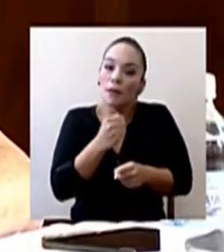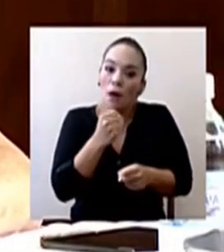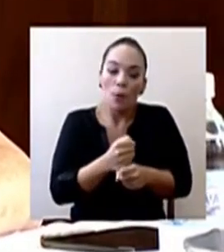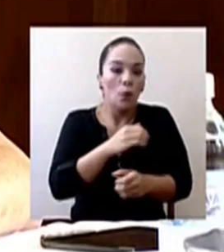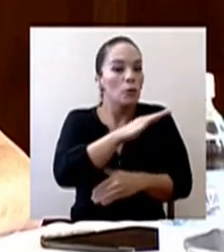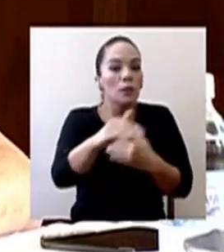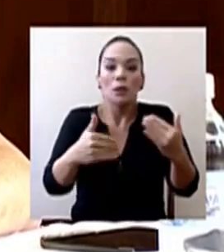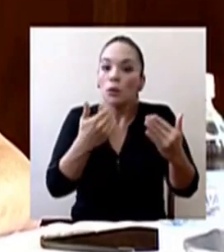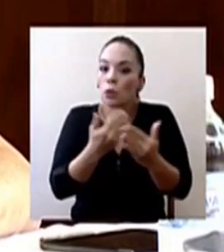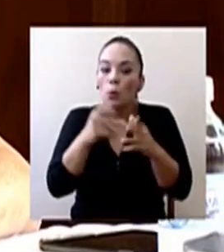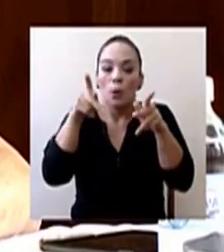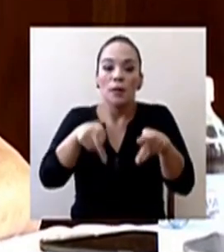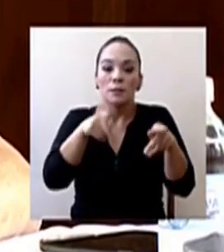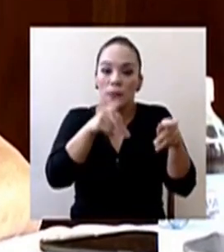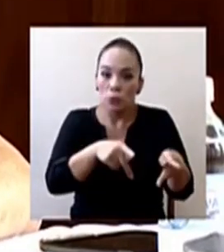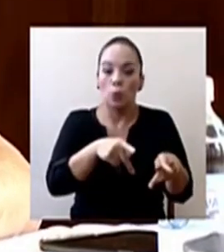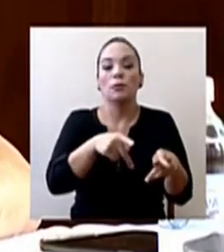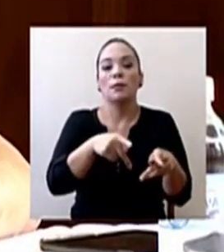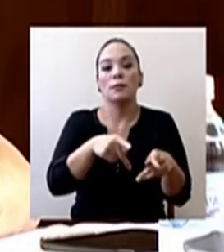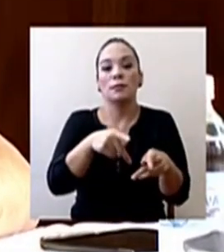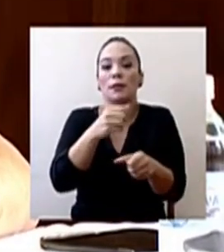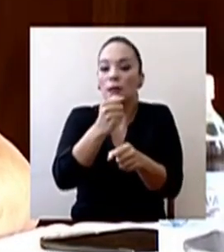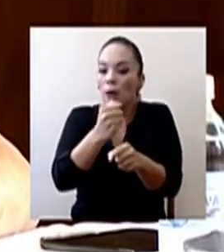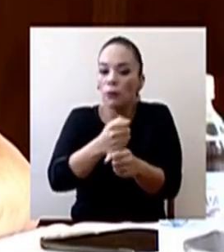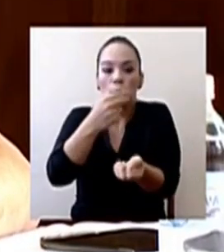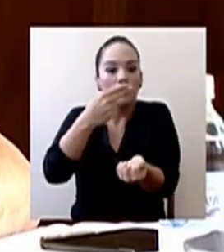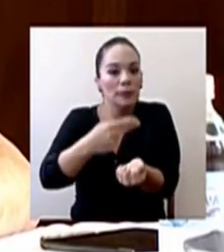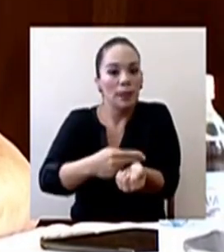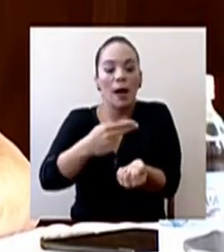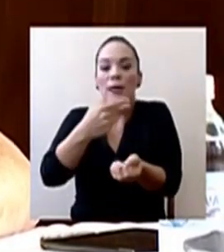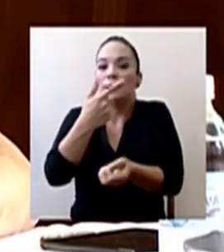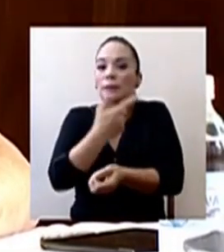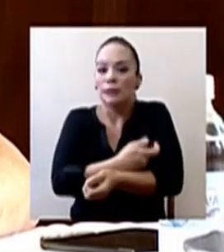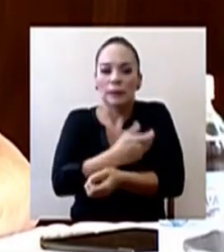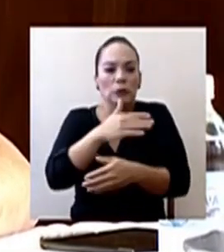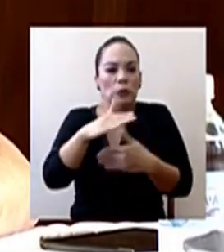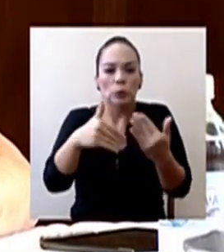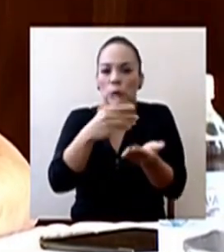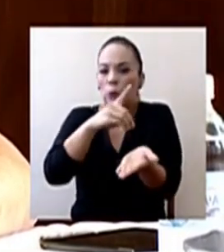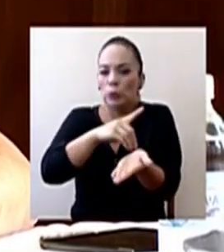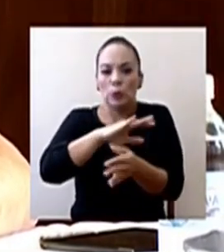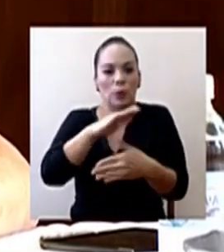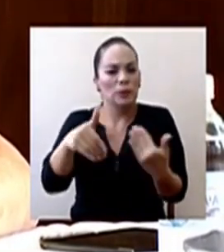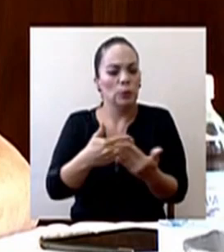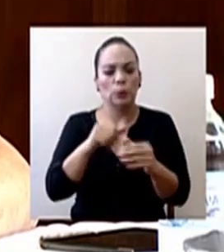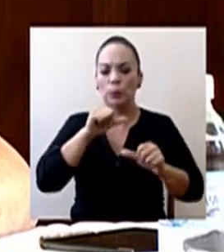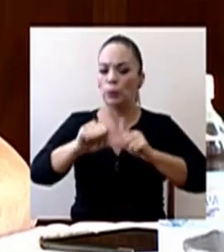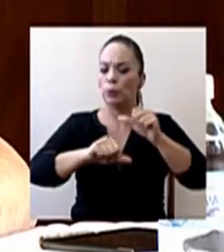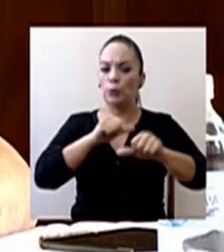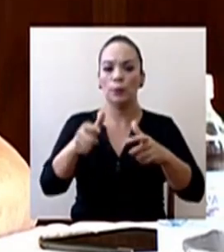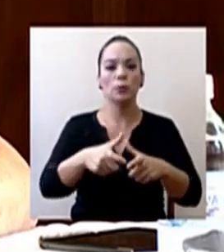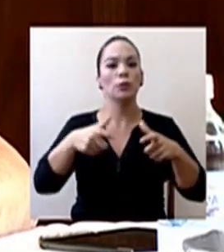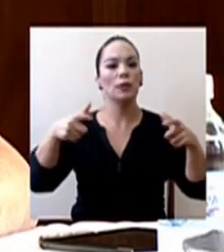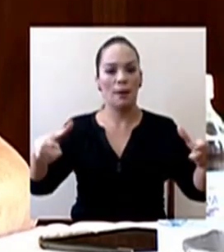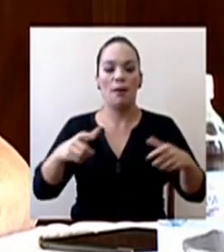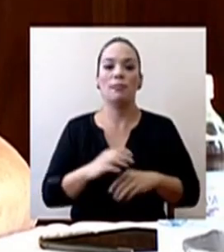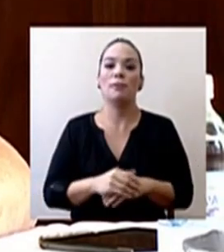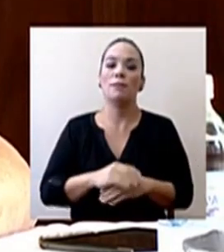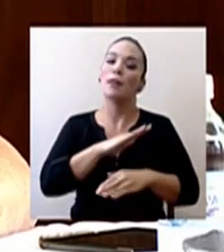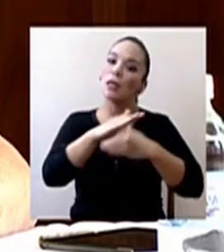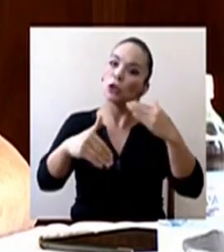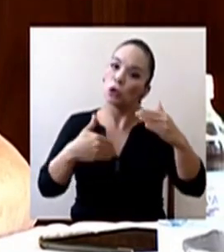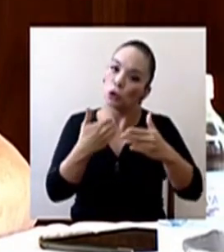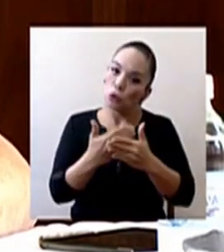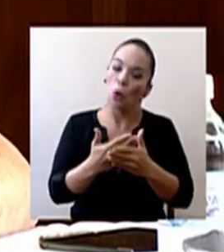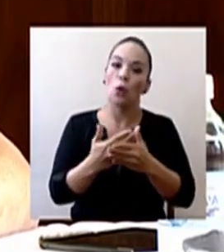de todo el personal de salud que hace un esfuerzo enorme, muy grande, a lo largo y ancho de nuestro